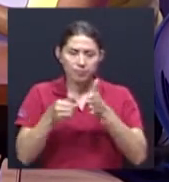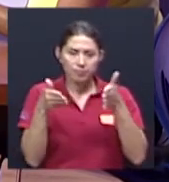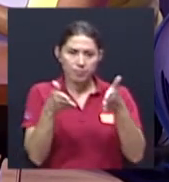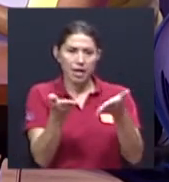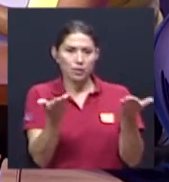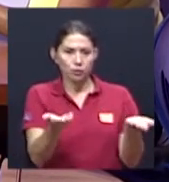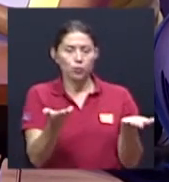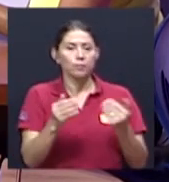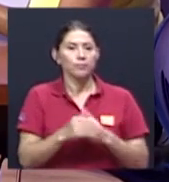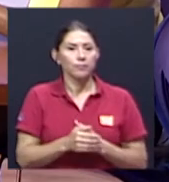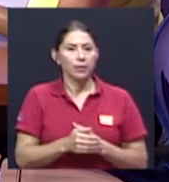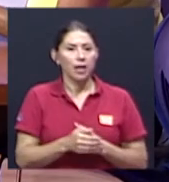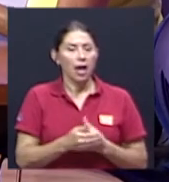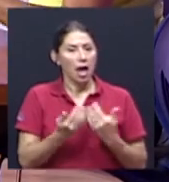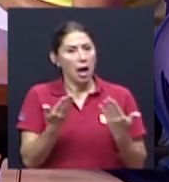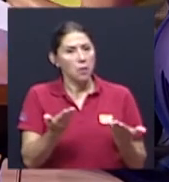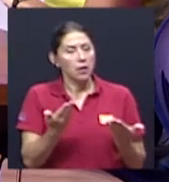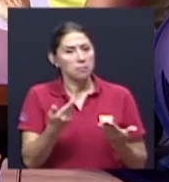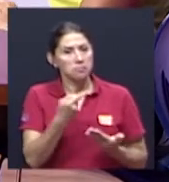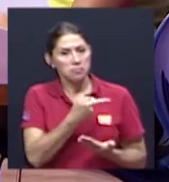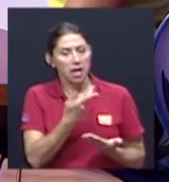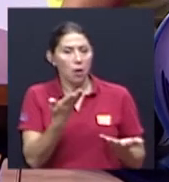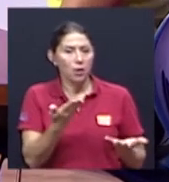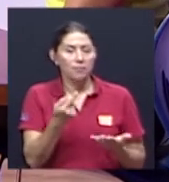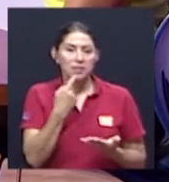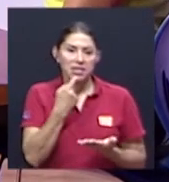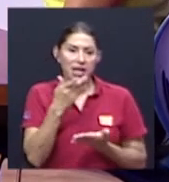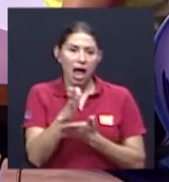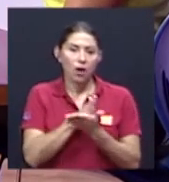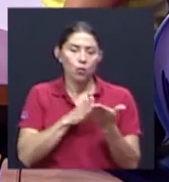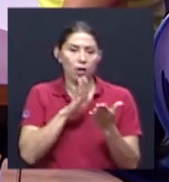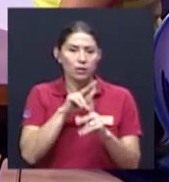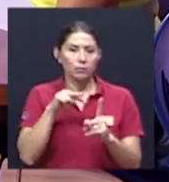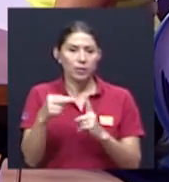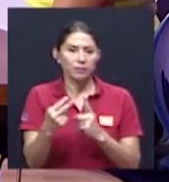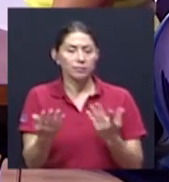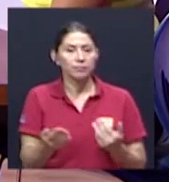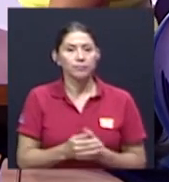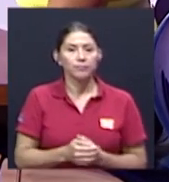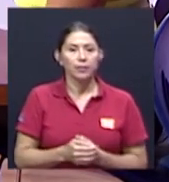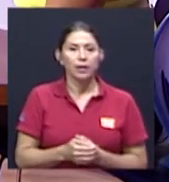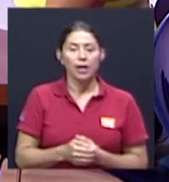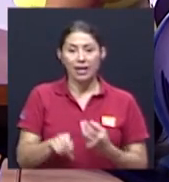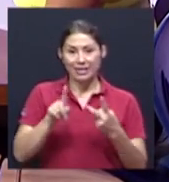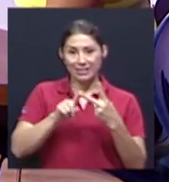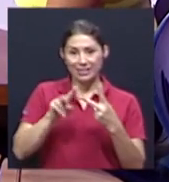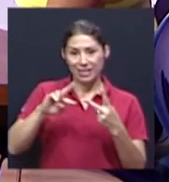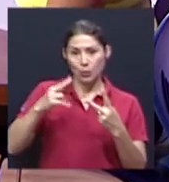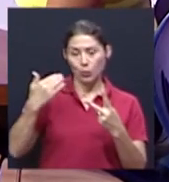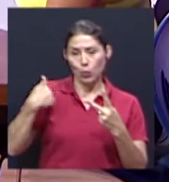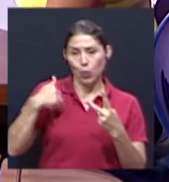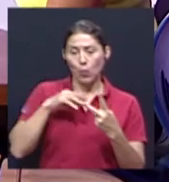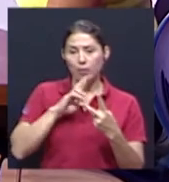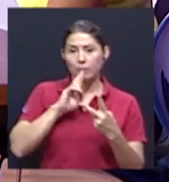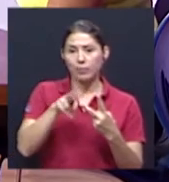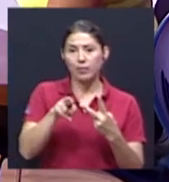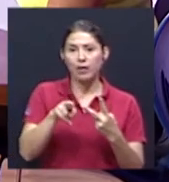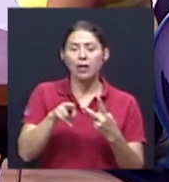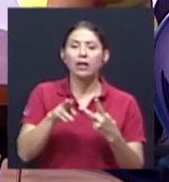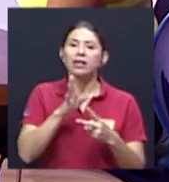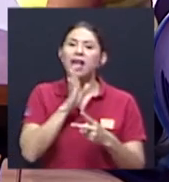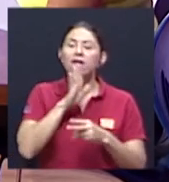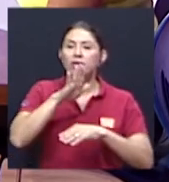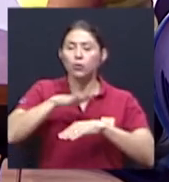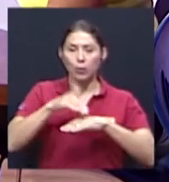posiblemente da alguna perspectiva también al respecto sobre lo segundo la cuestión de la Biblia